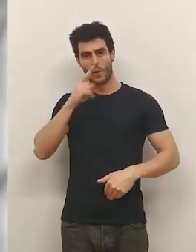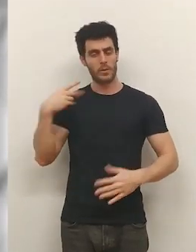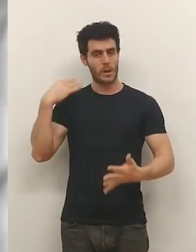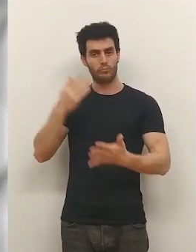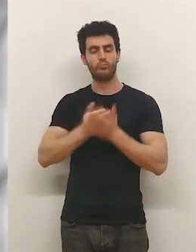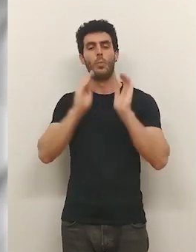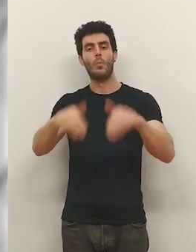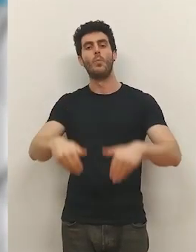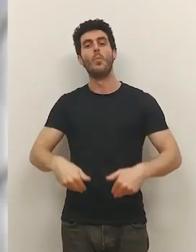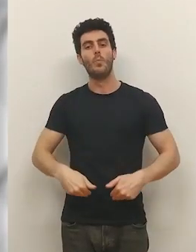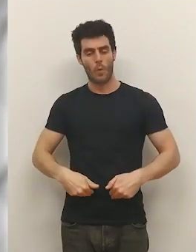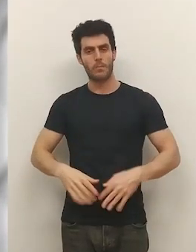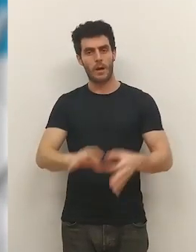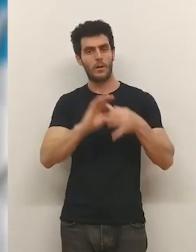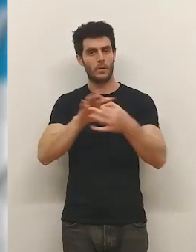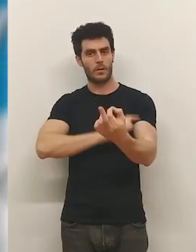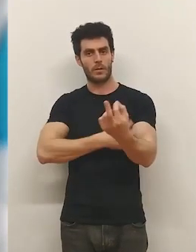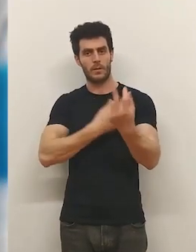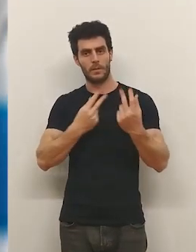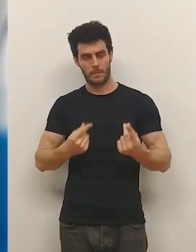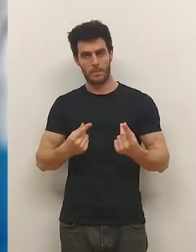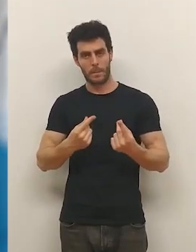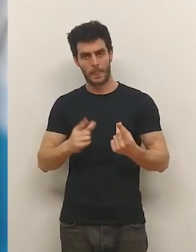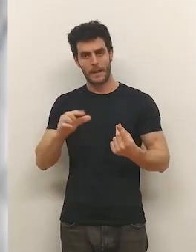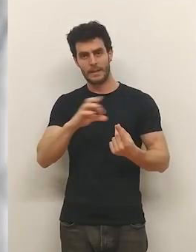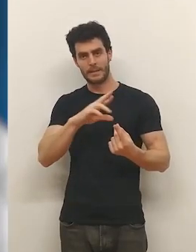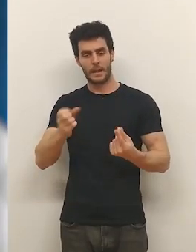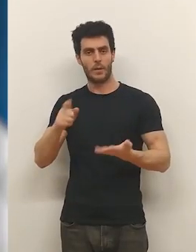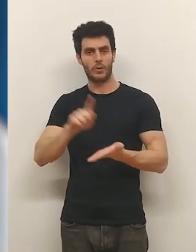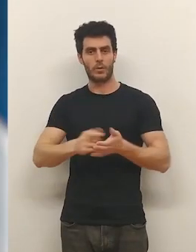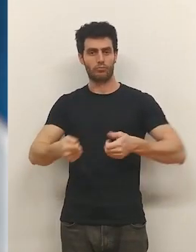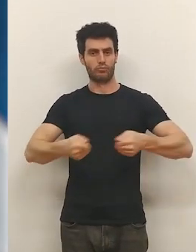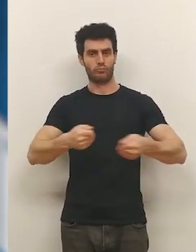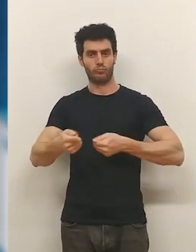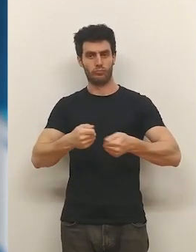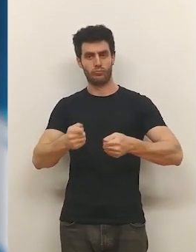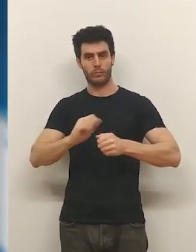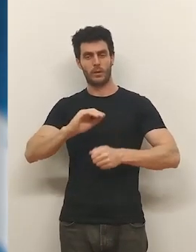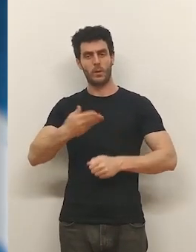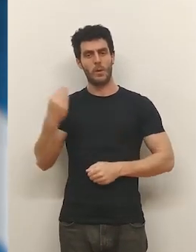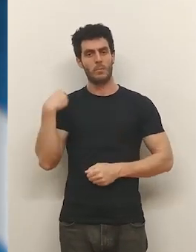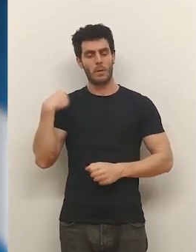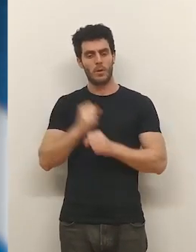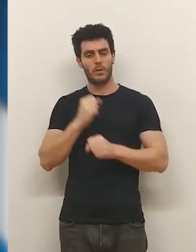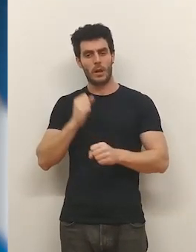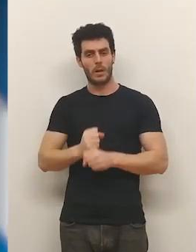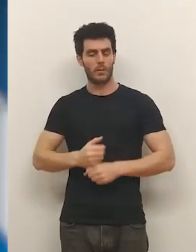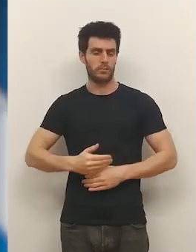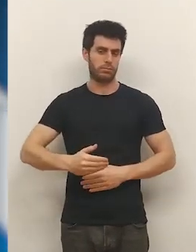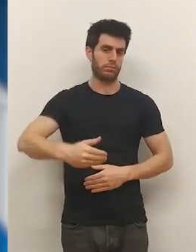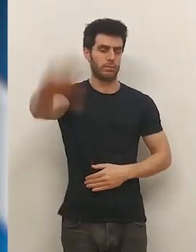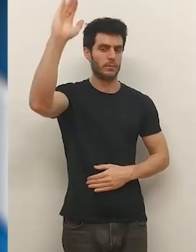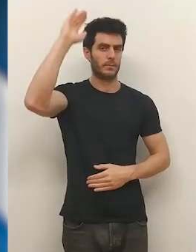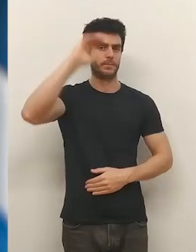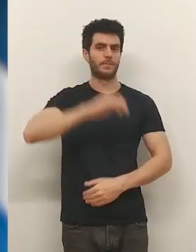dos años después regresaba a la entidad blanquirroja. Las Heras coge de nuevo las riendas de una entidad en la que queda mucho trabajo por